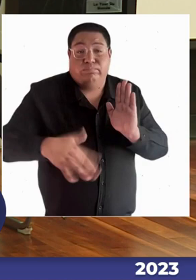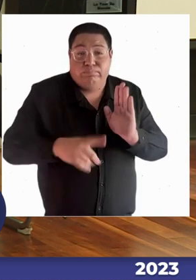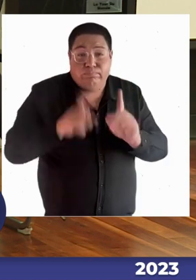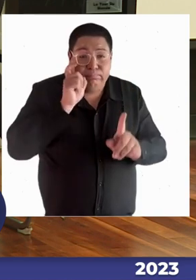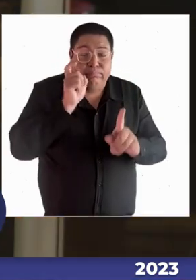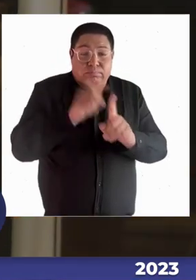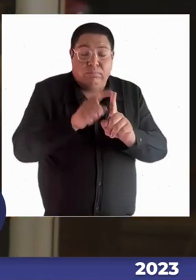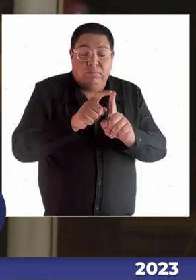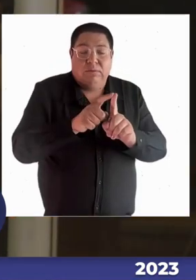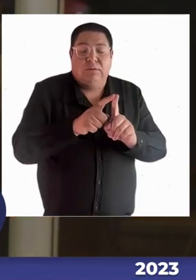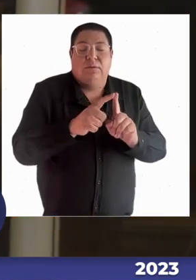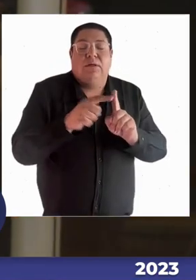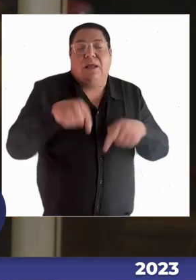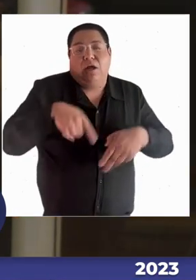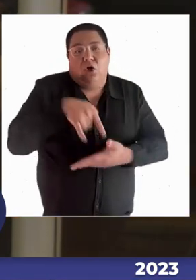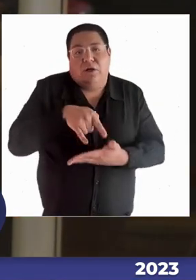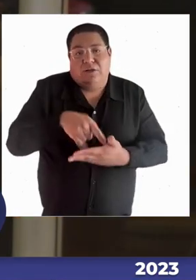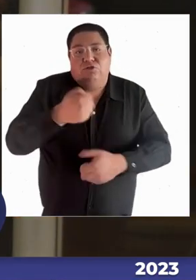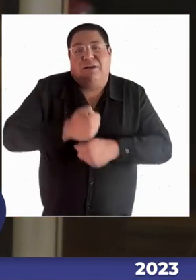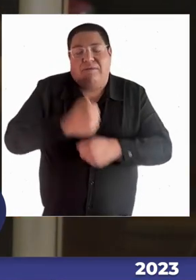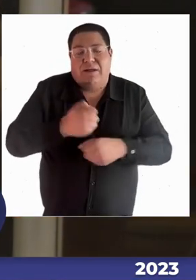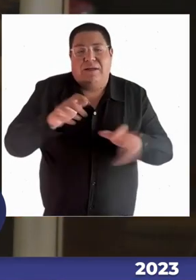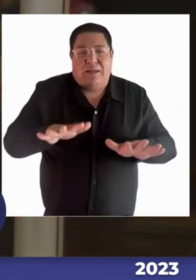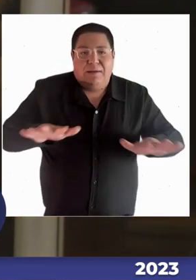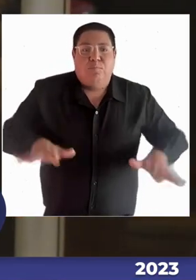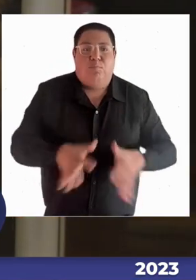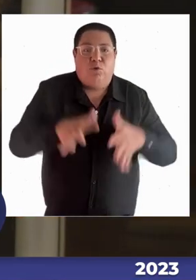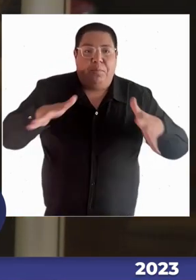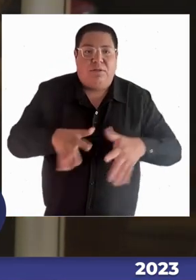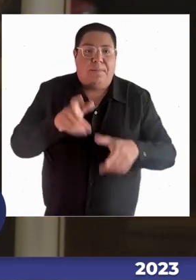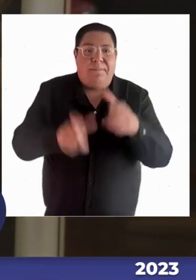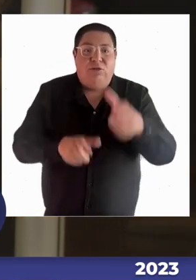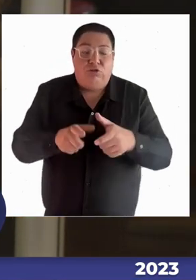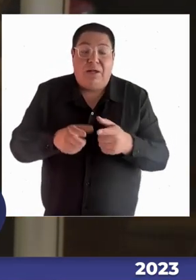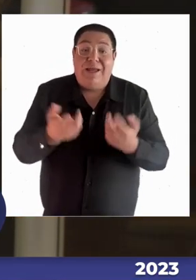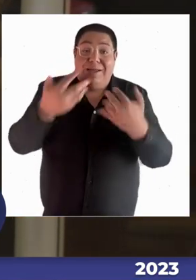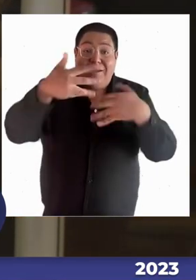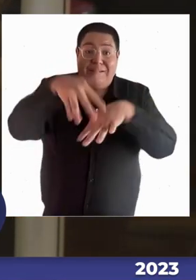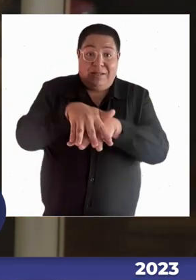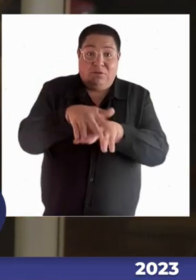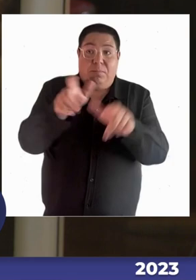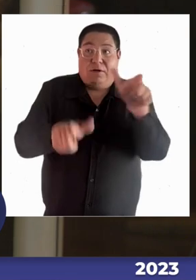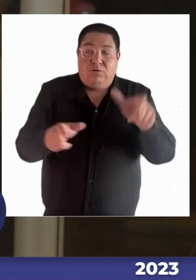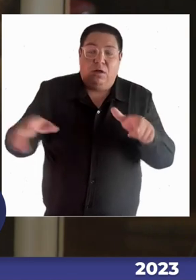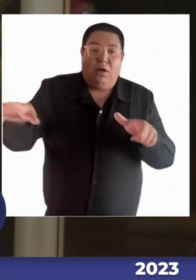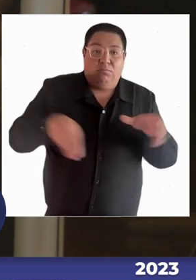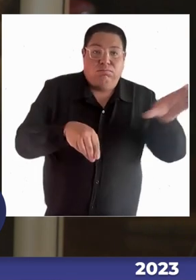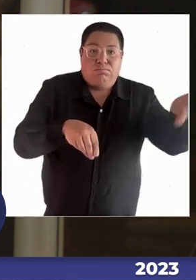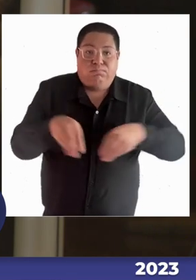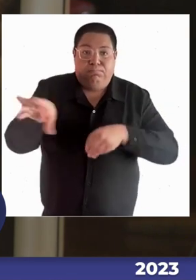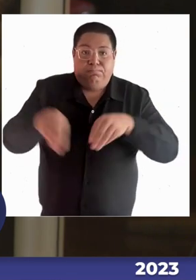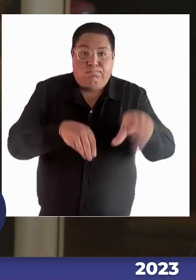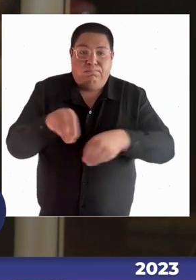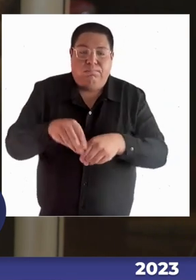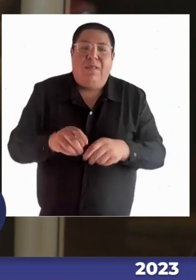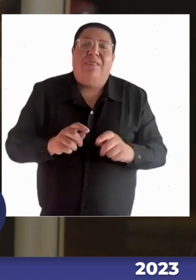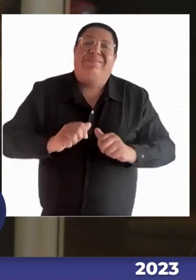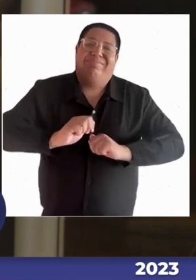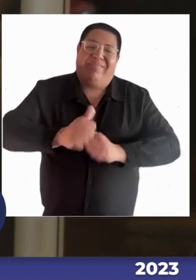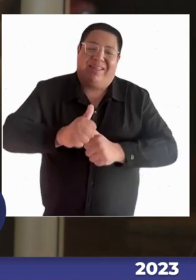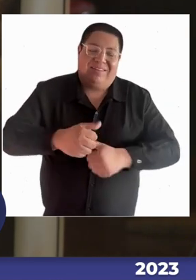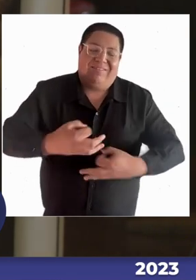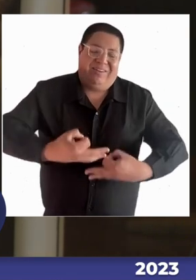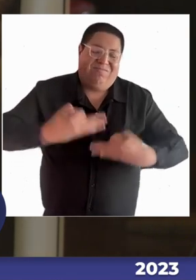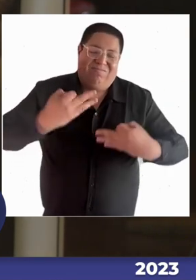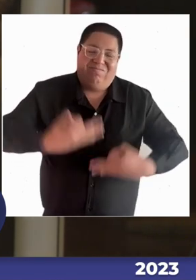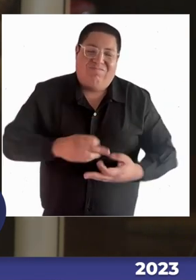yendo más como profundizando también a la realidad territorial, porque es un elemento clave finalmente cuando uno empieza a